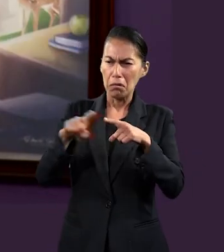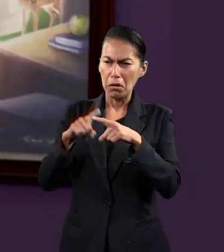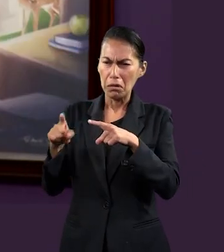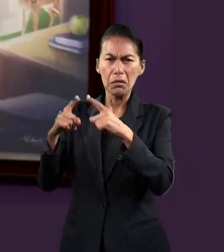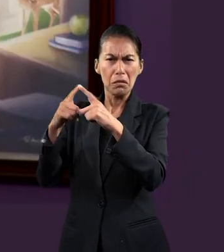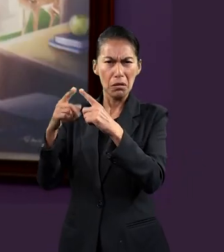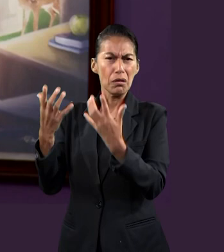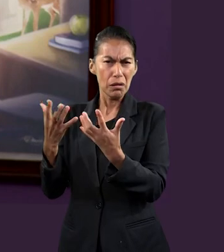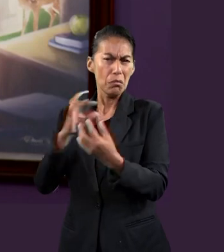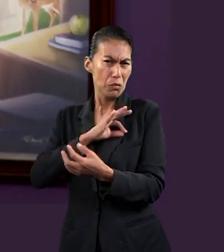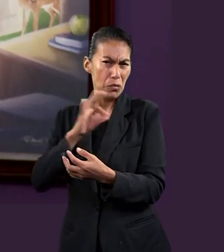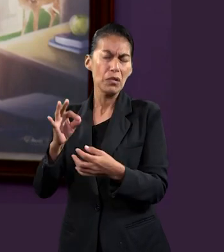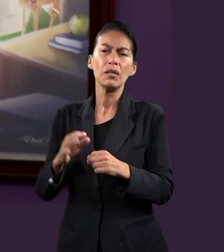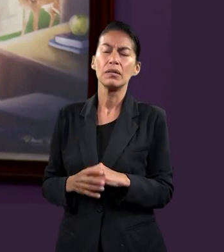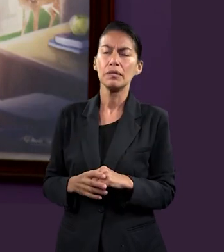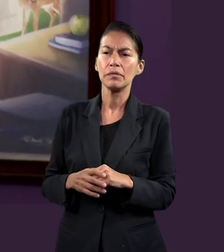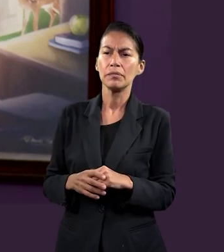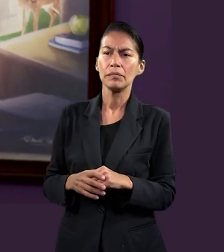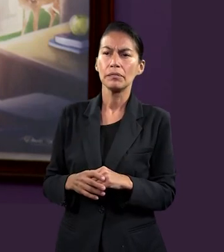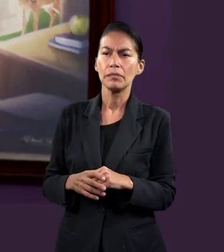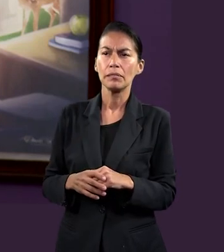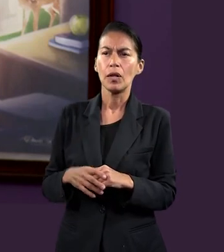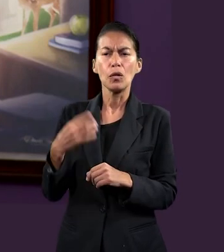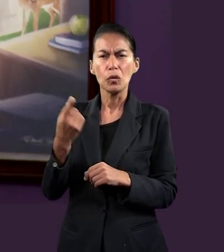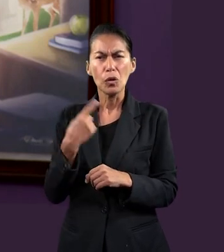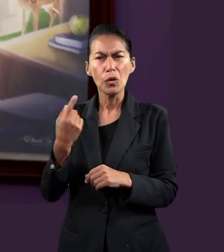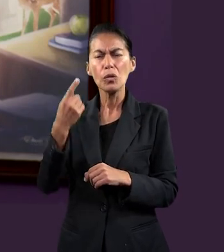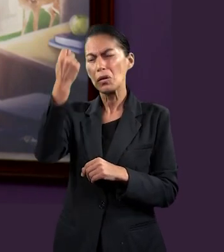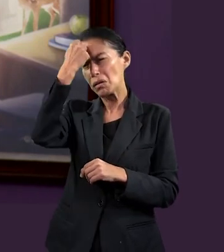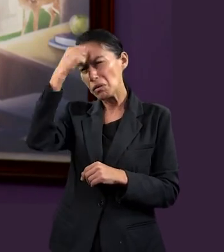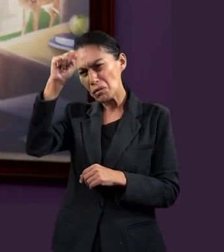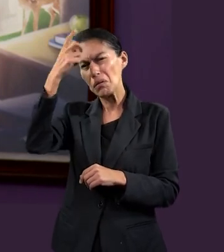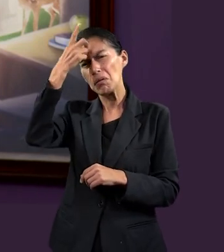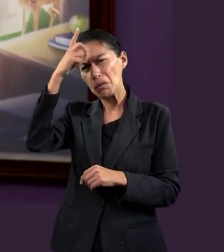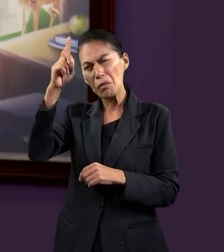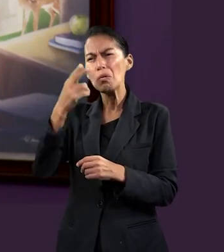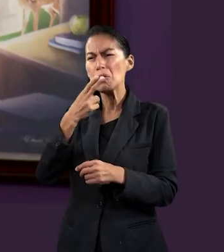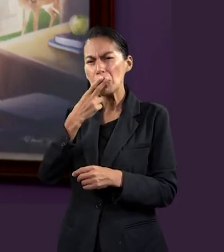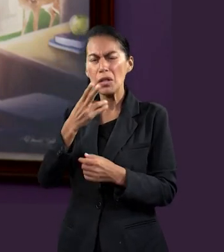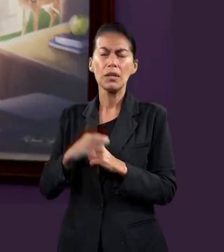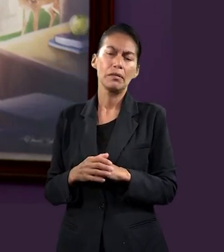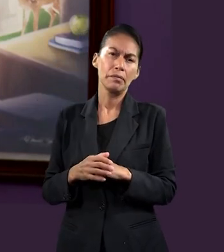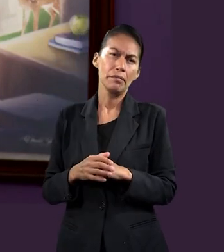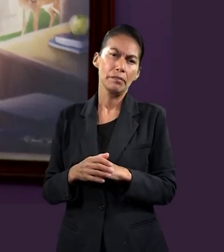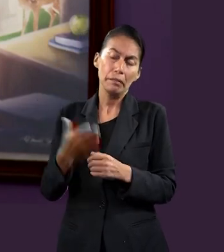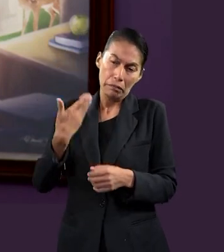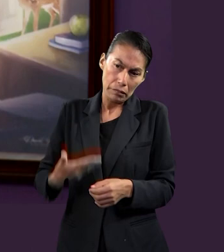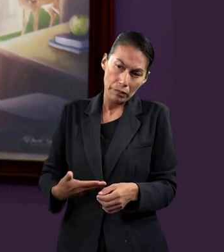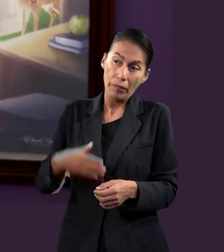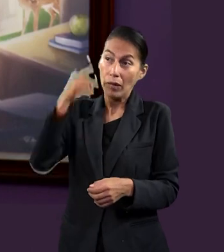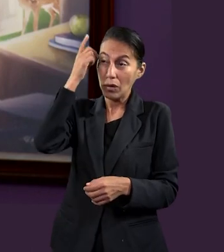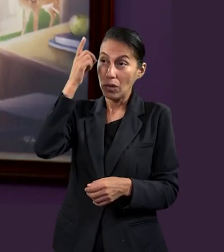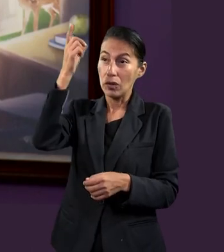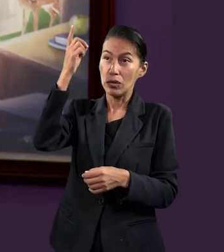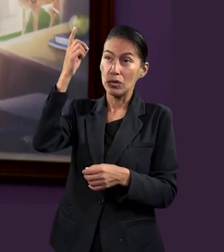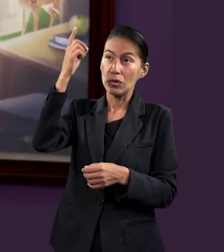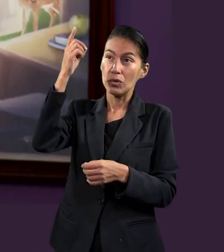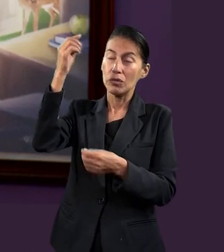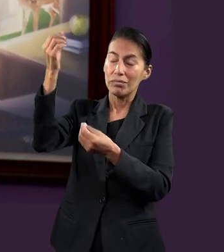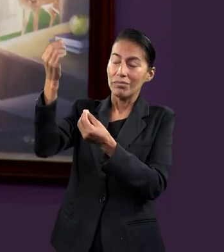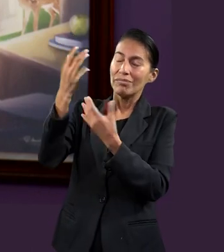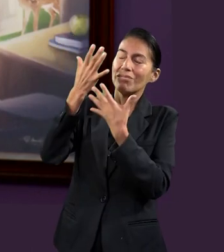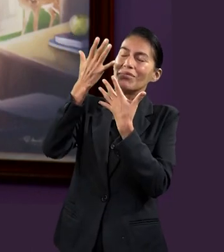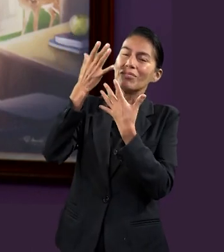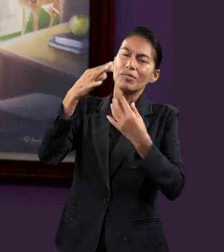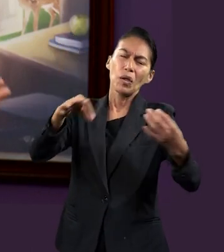hacer nosotros en la iglesia, por nuestra iglesia, donde usemos nuestras habilidades o nuestros dones. Personalmente, Dios me ha dado el talento de tocar el